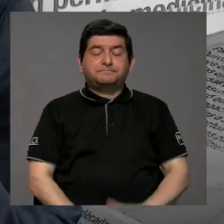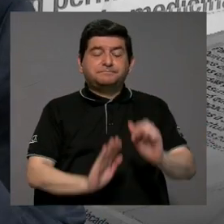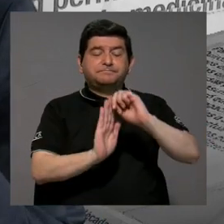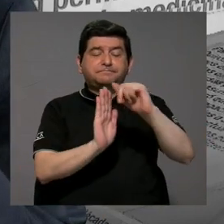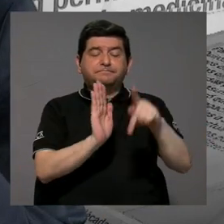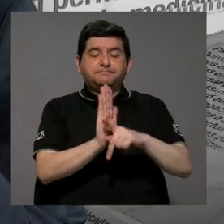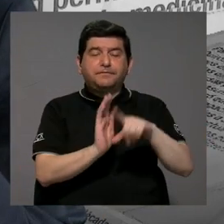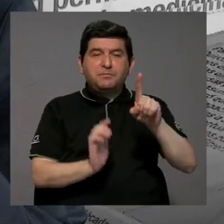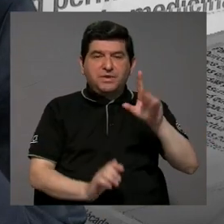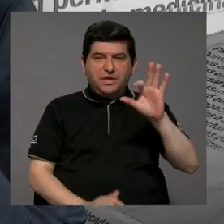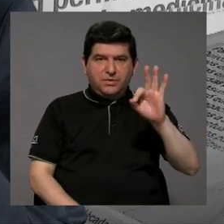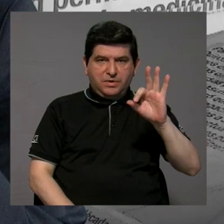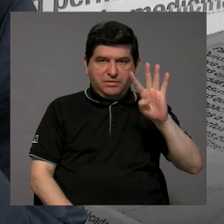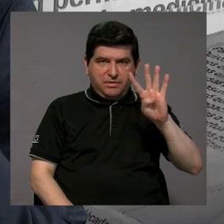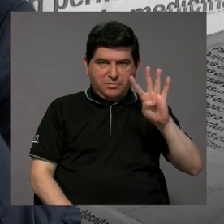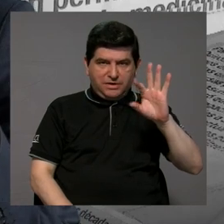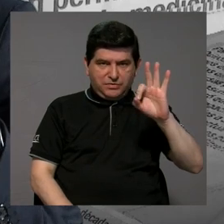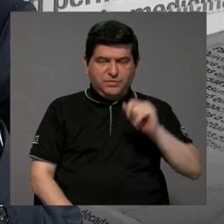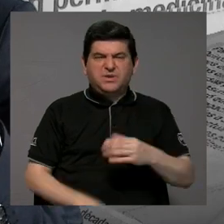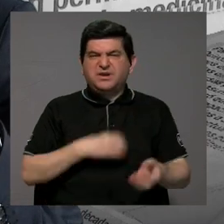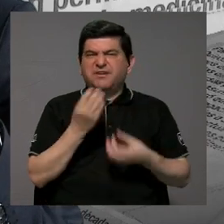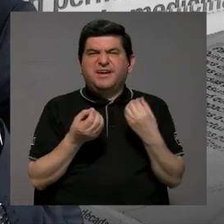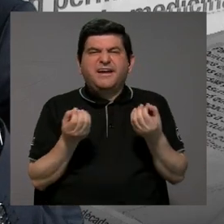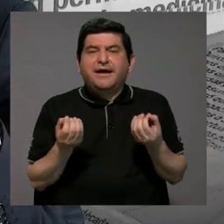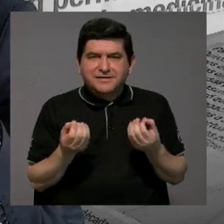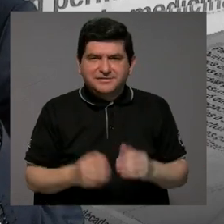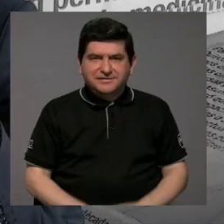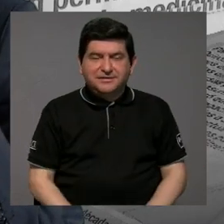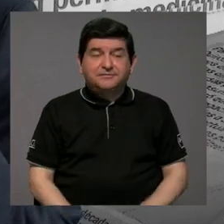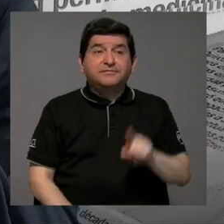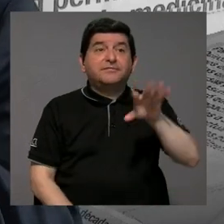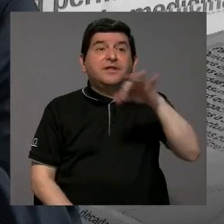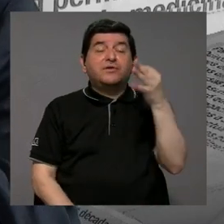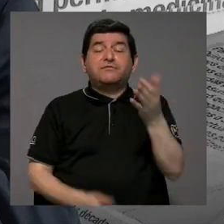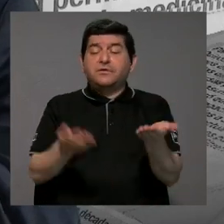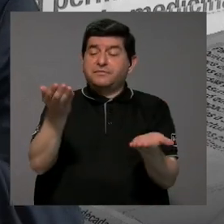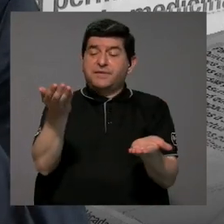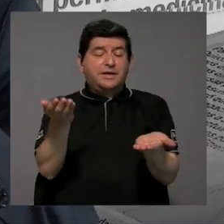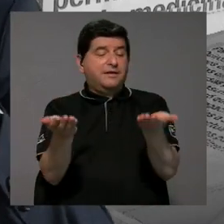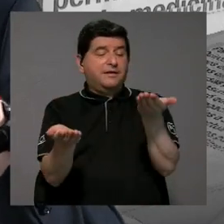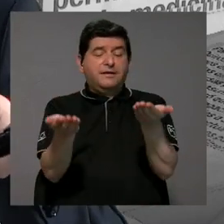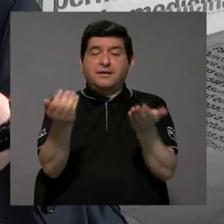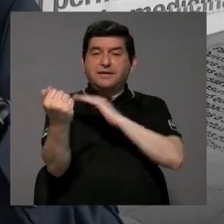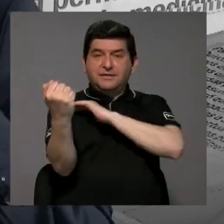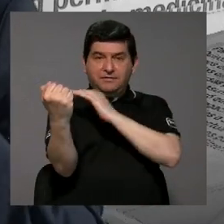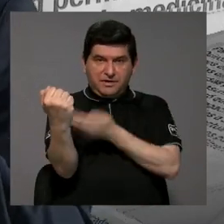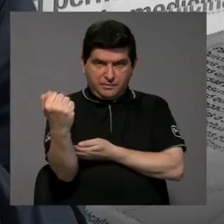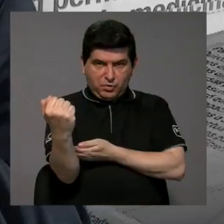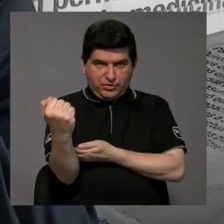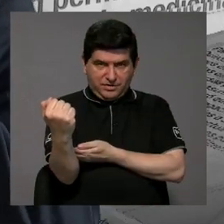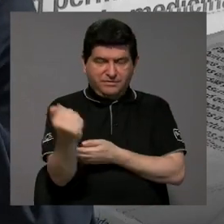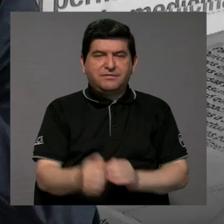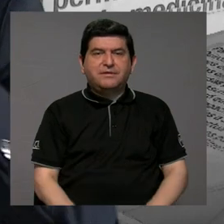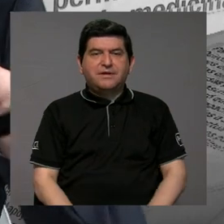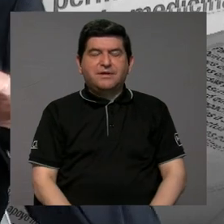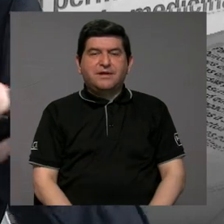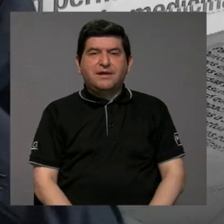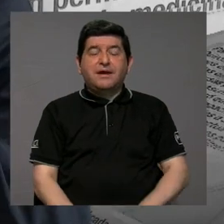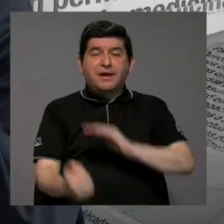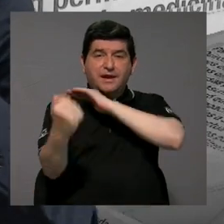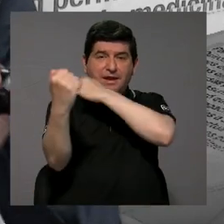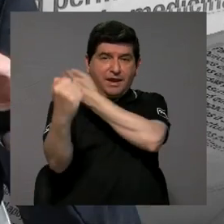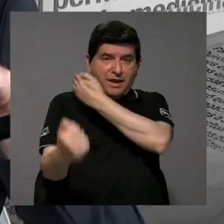La Constitución de 1949 lo que hace es que, de alguna forma equilibra los poderes entre el